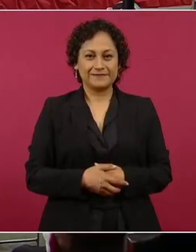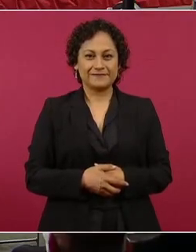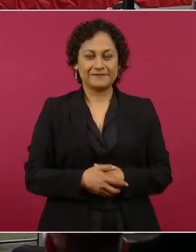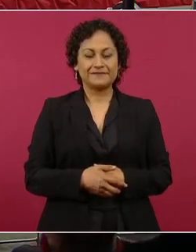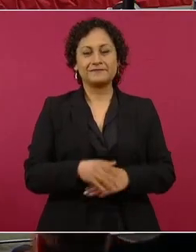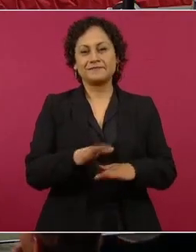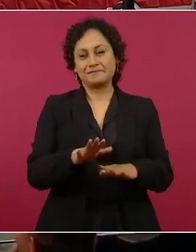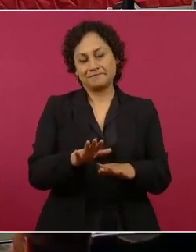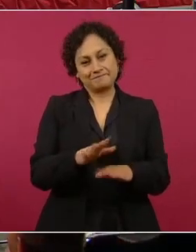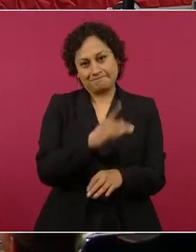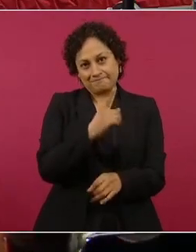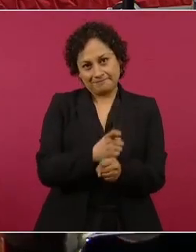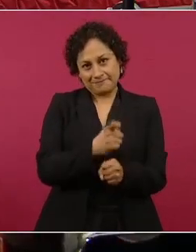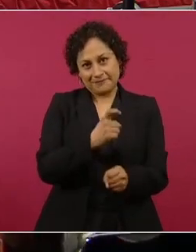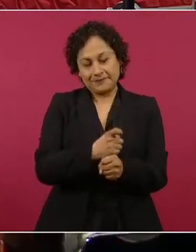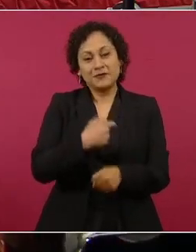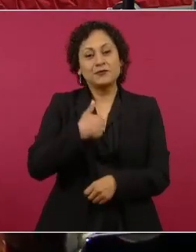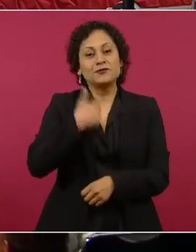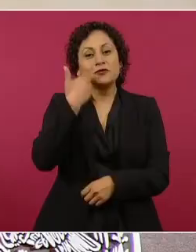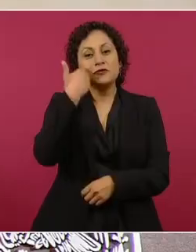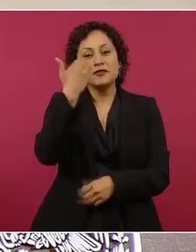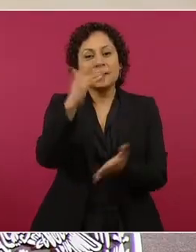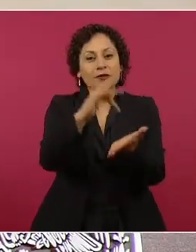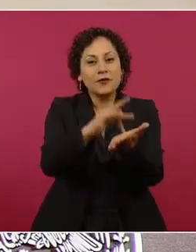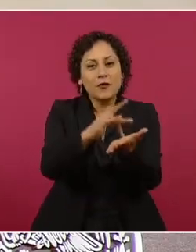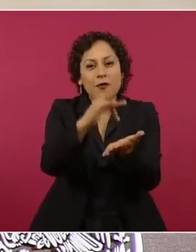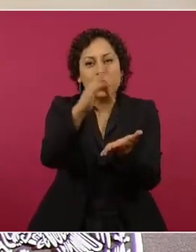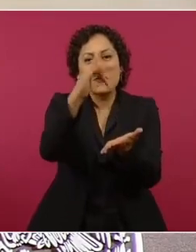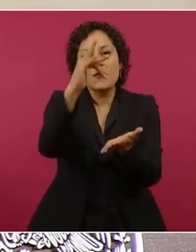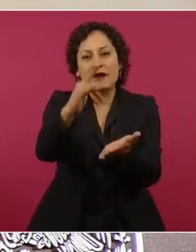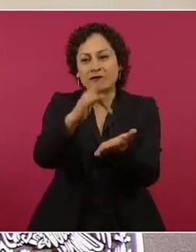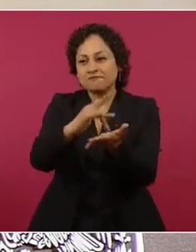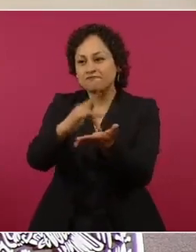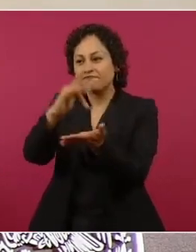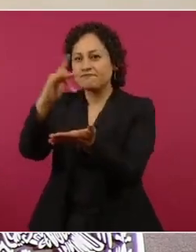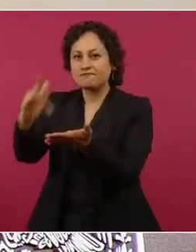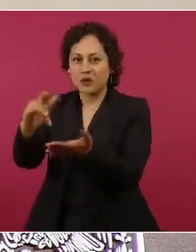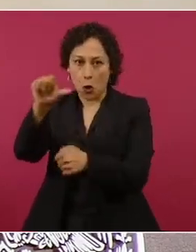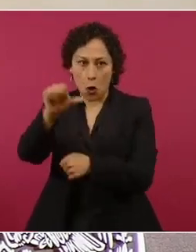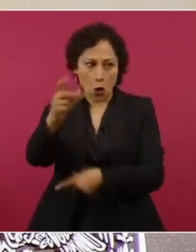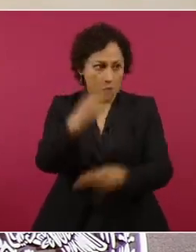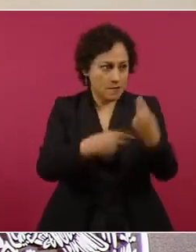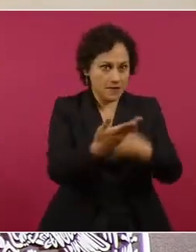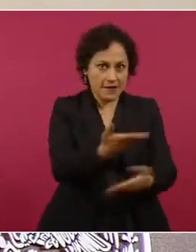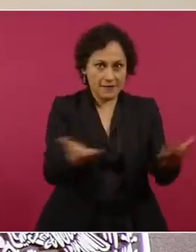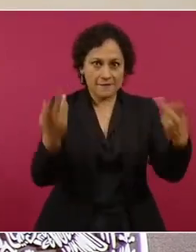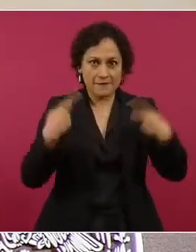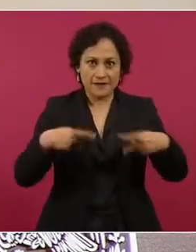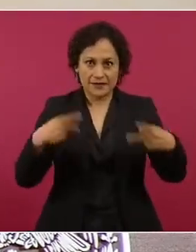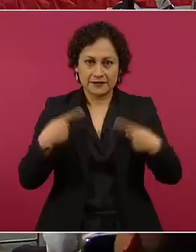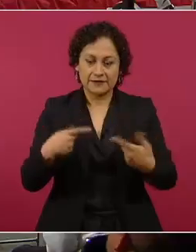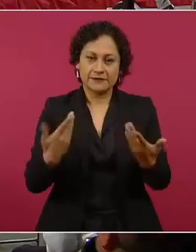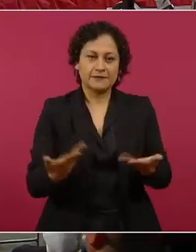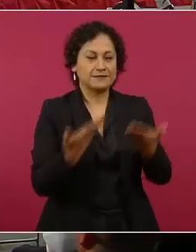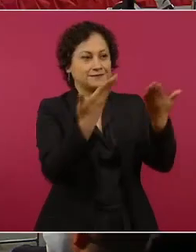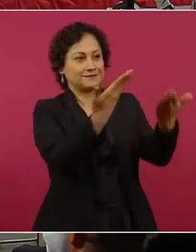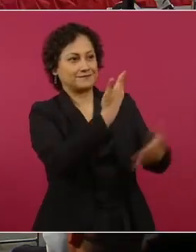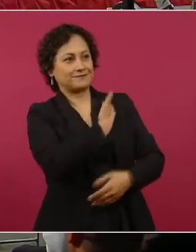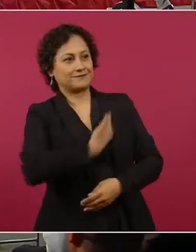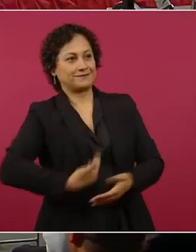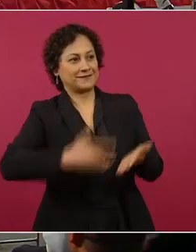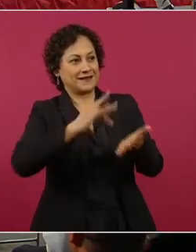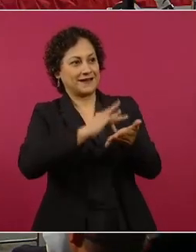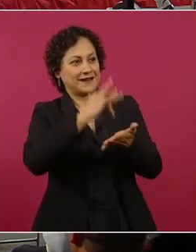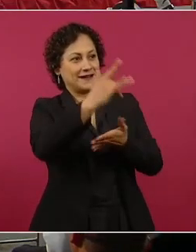Primero que nada, quería agradecer a todas las personas que estaban presentes hoy. Quería agradecer al presidente por la